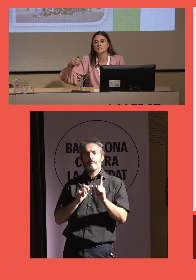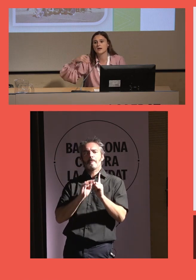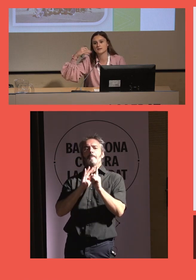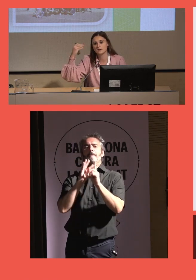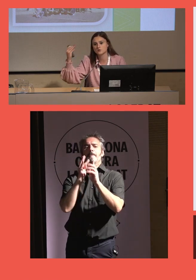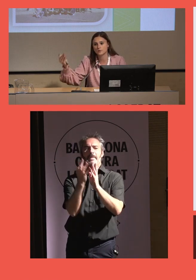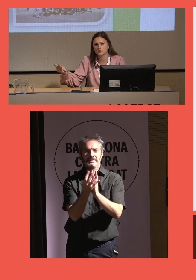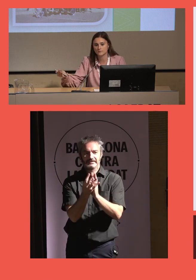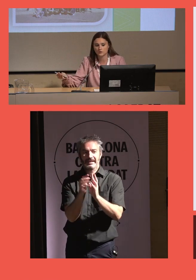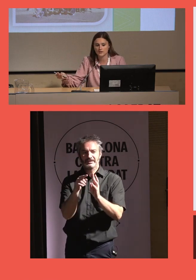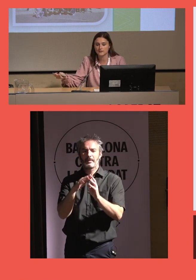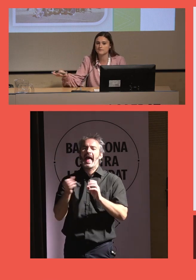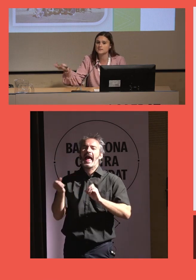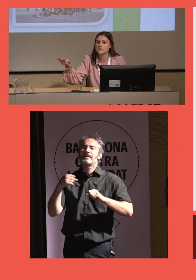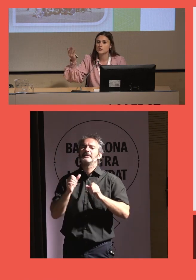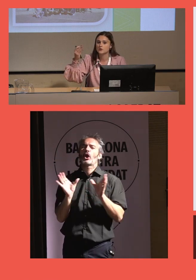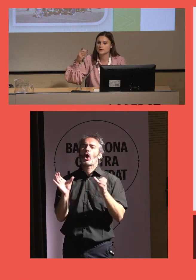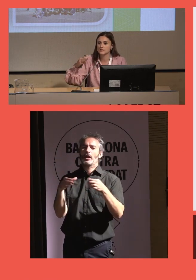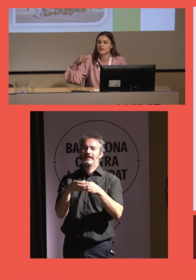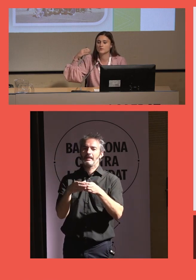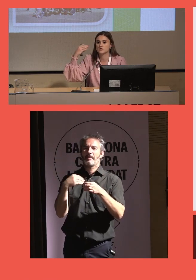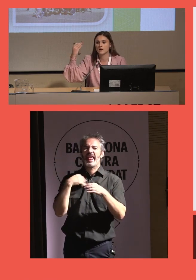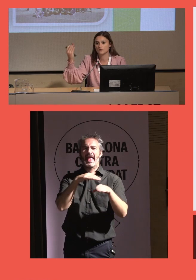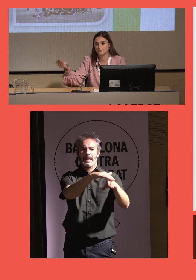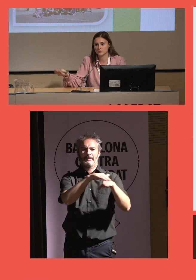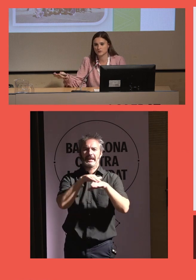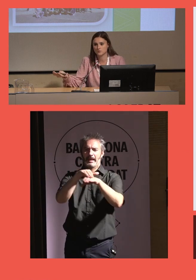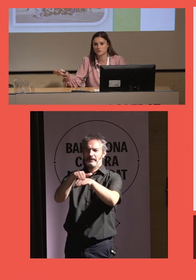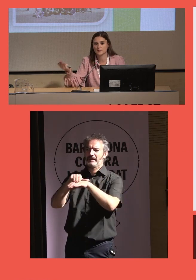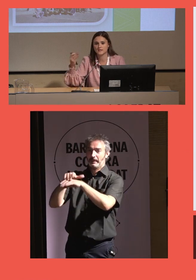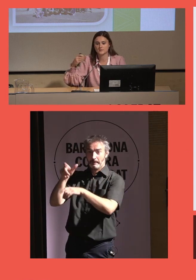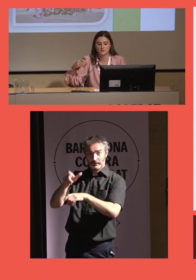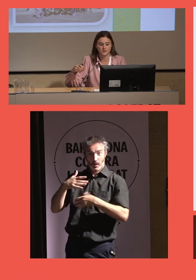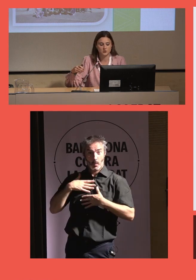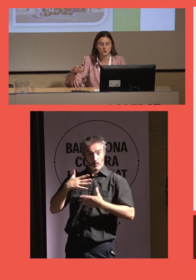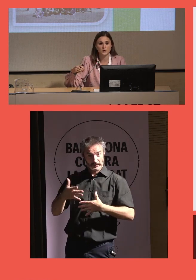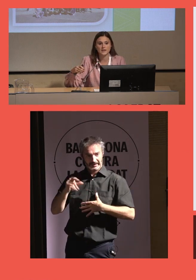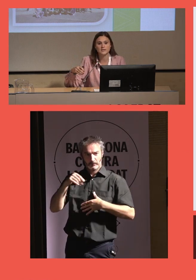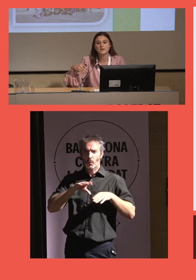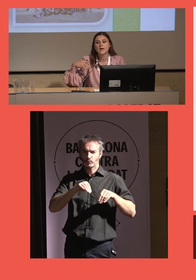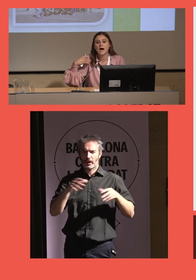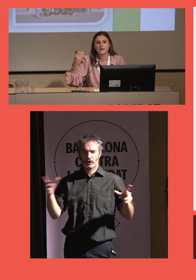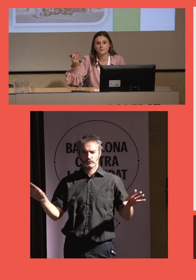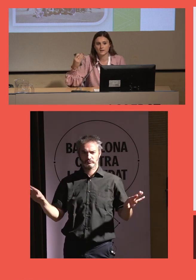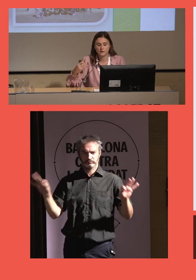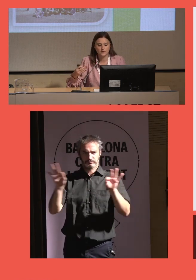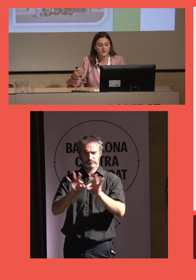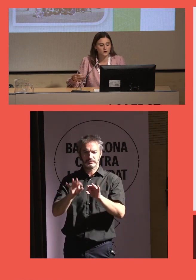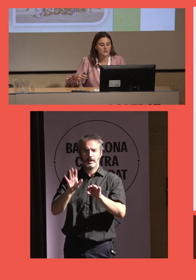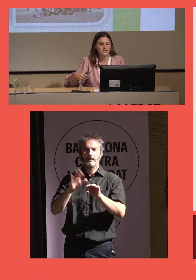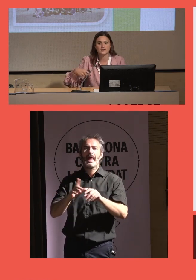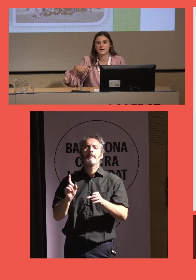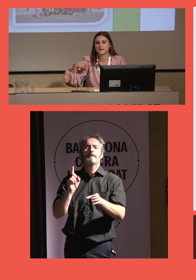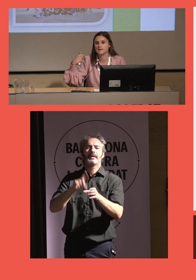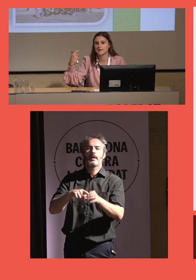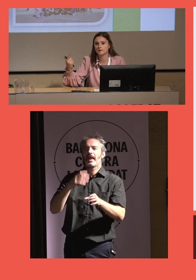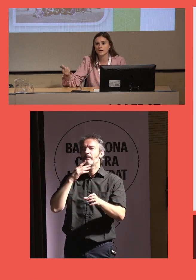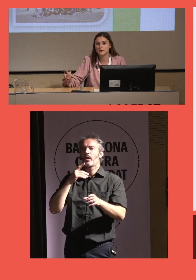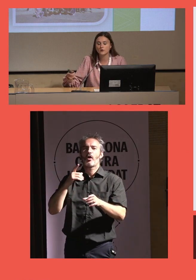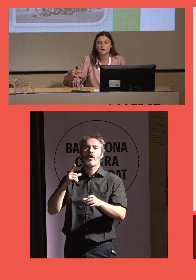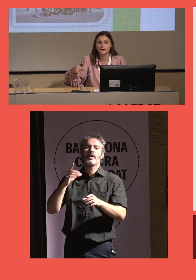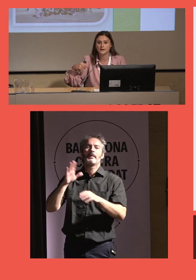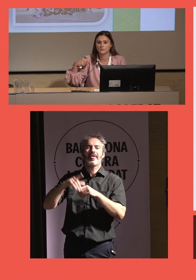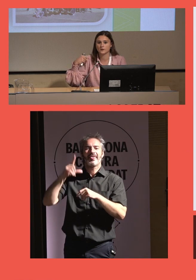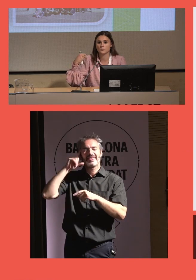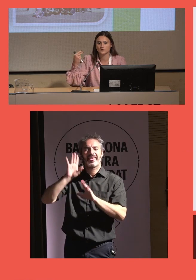que hacemos es actividades un poquito más colectivas donde invitamos a personas voluntarias y personas usuarias a que participen, ¿no?, ya sea en el Día